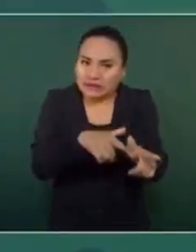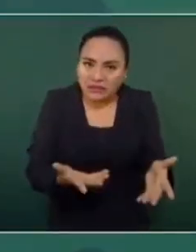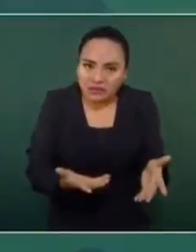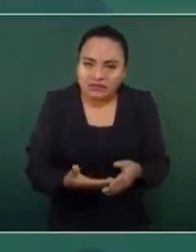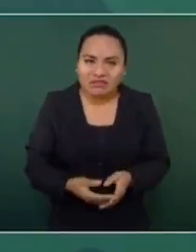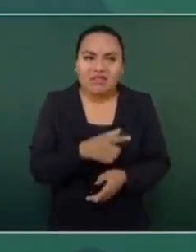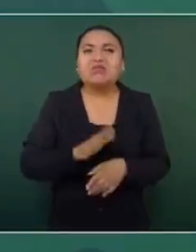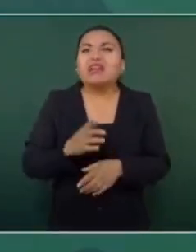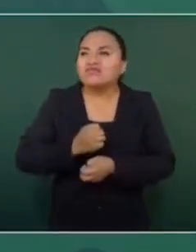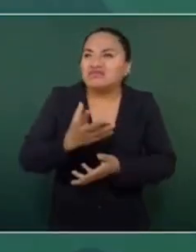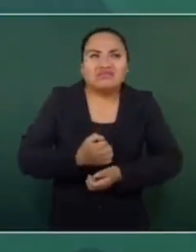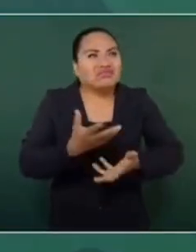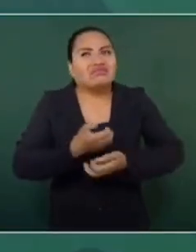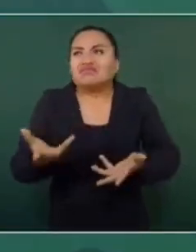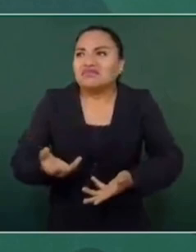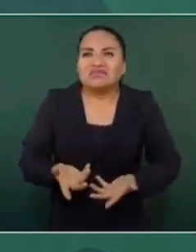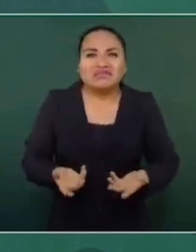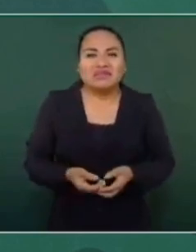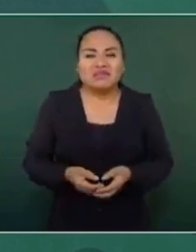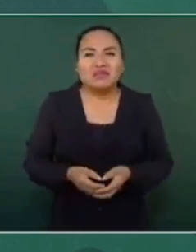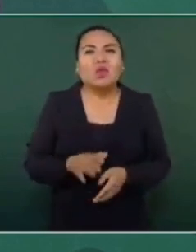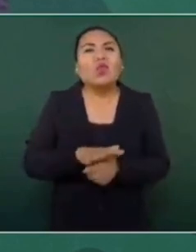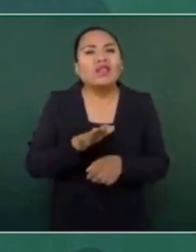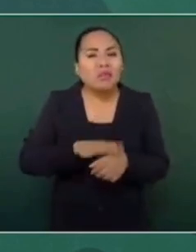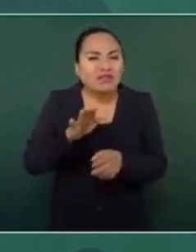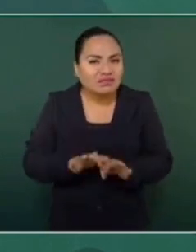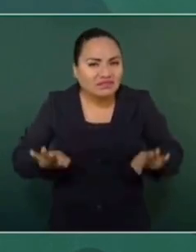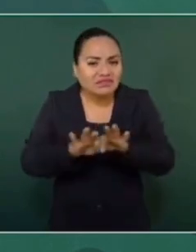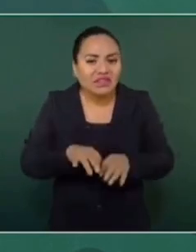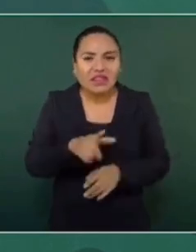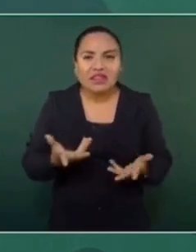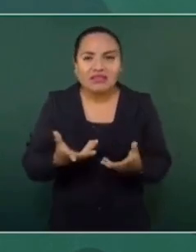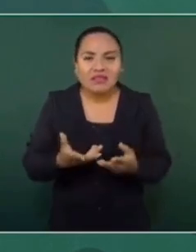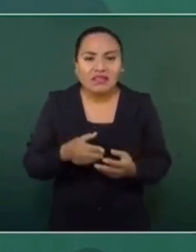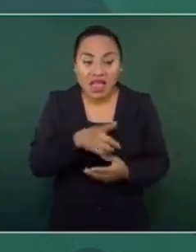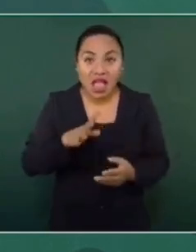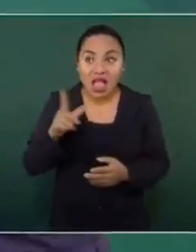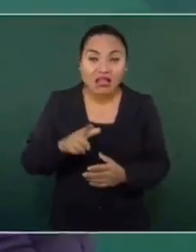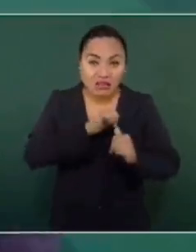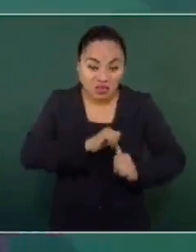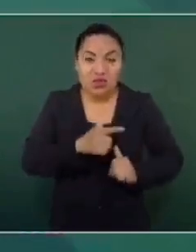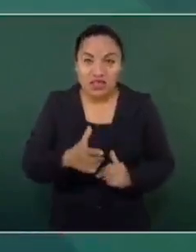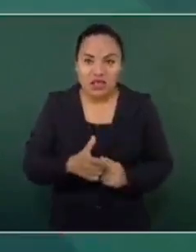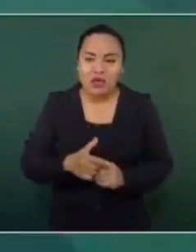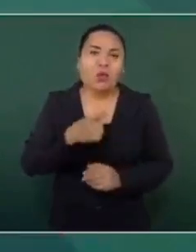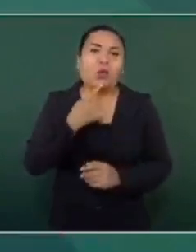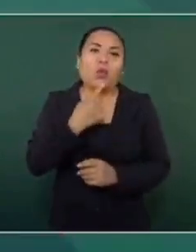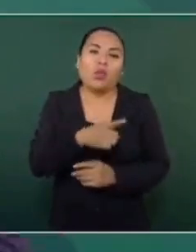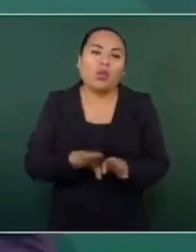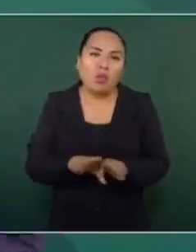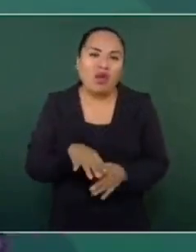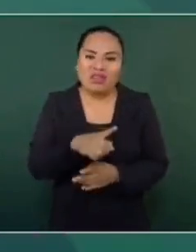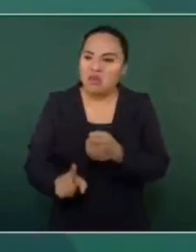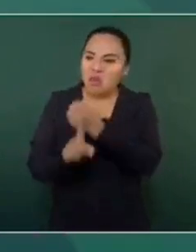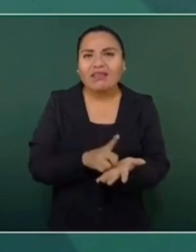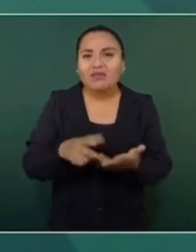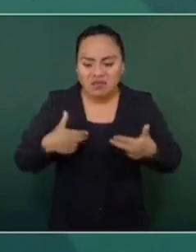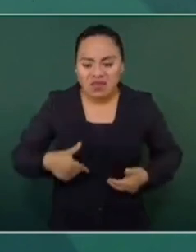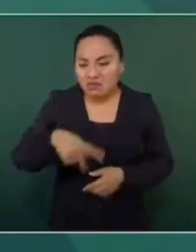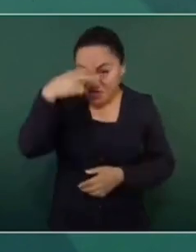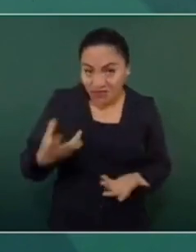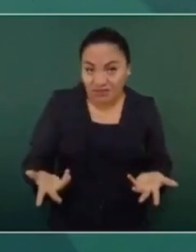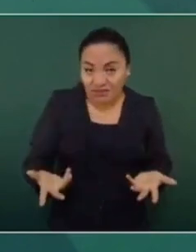corrupto. Ahora, ¿cuál es la nota? El Departamento de Estado condenó la violación de derechos humanos en México.